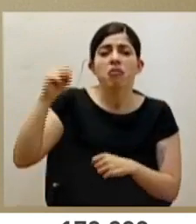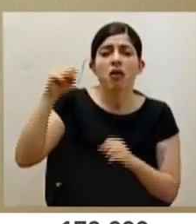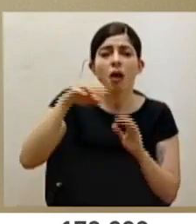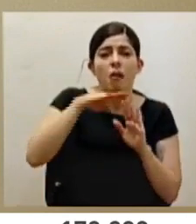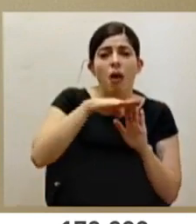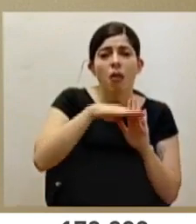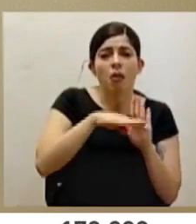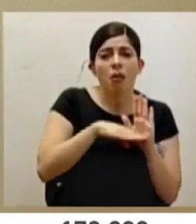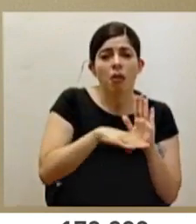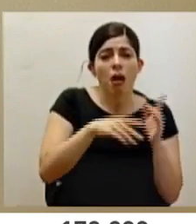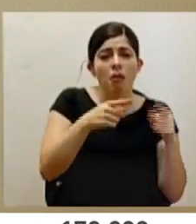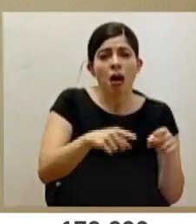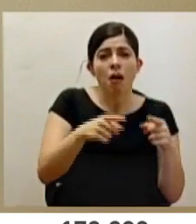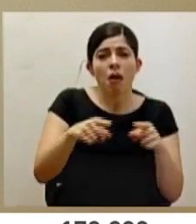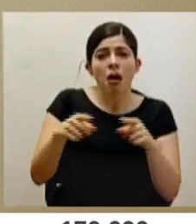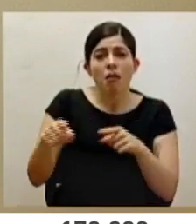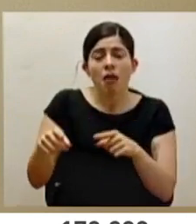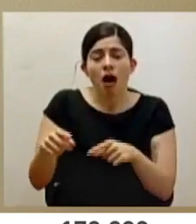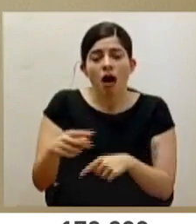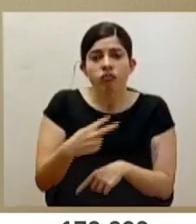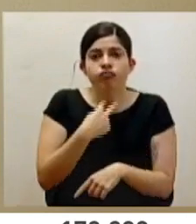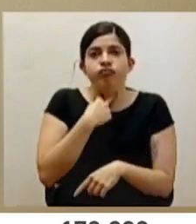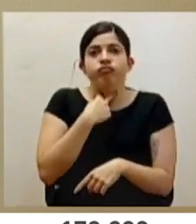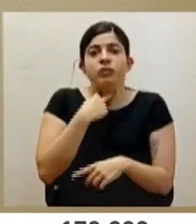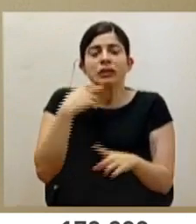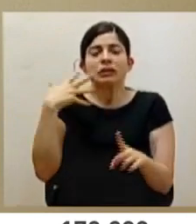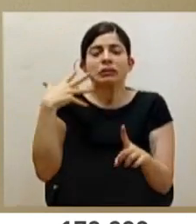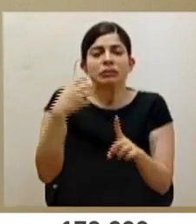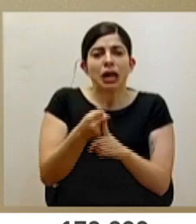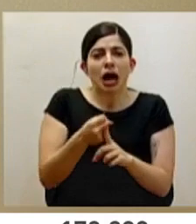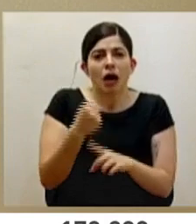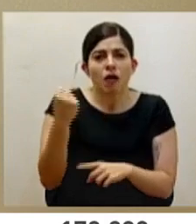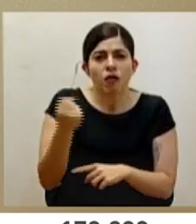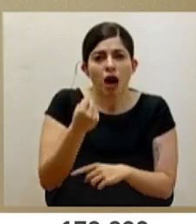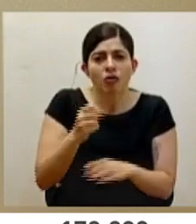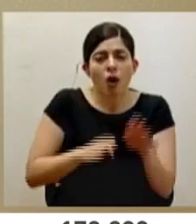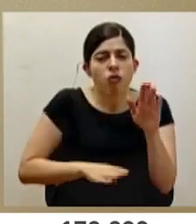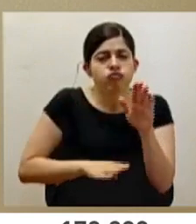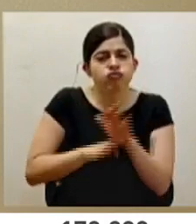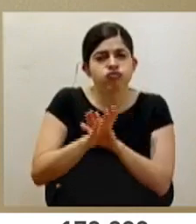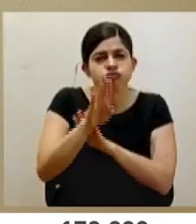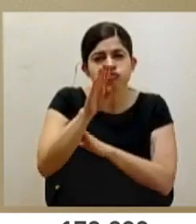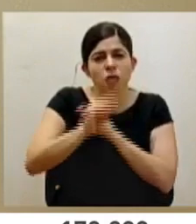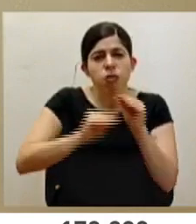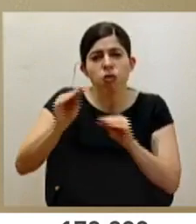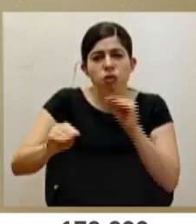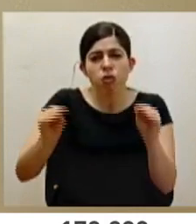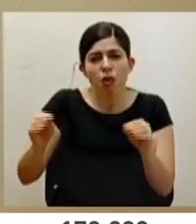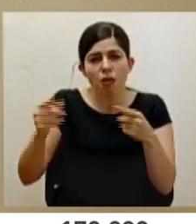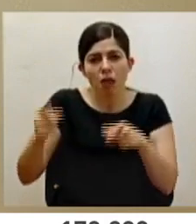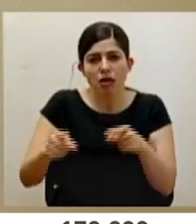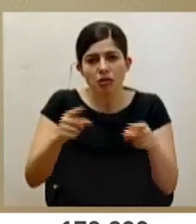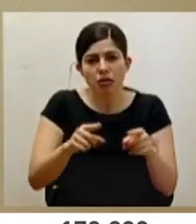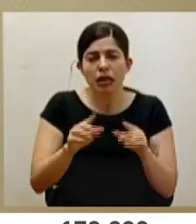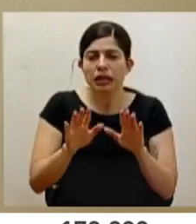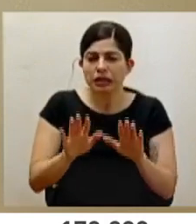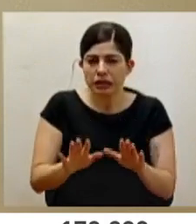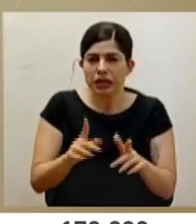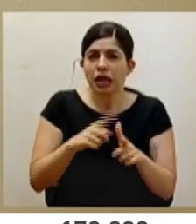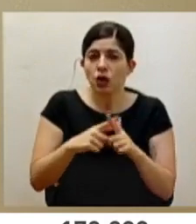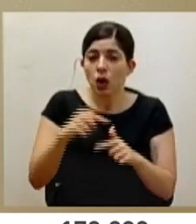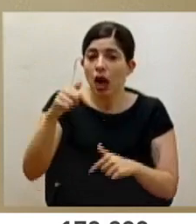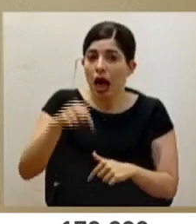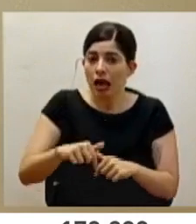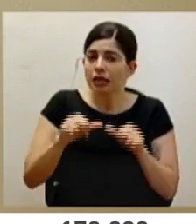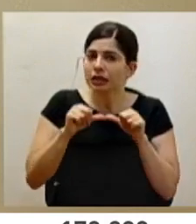sanitarios y han tenido impactos importantes del resurgimiento de casos y de transmisiones. Entonces, aquí seguimos